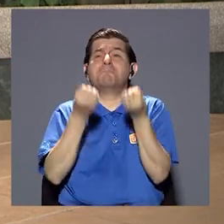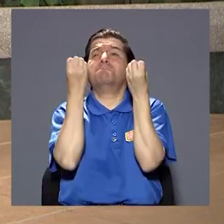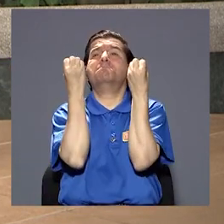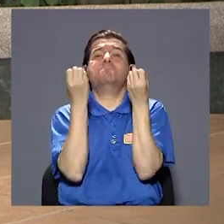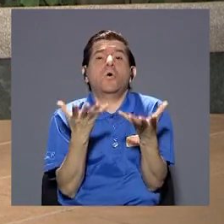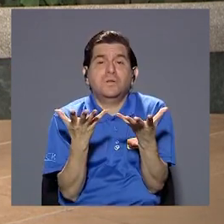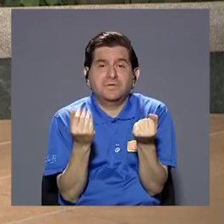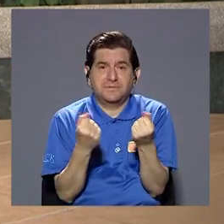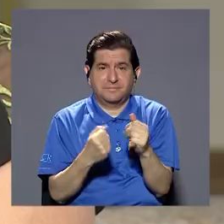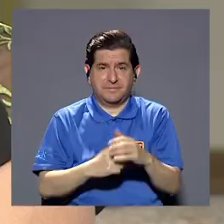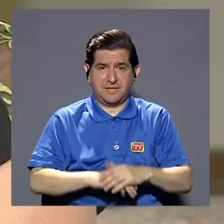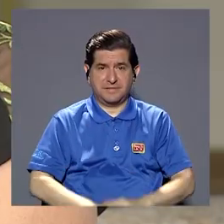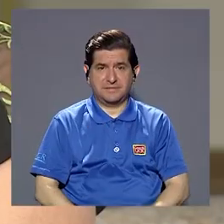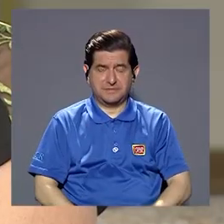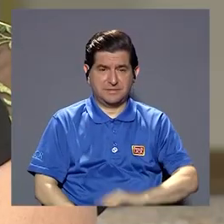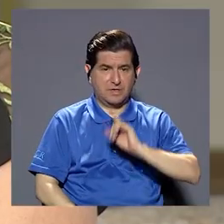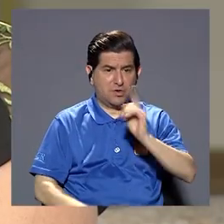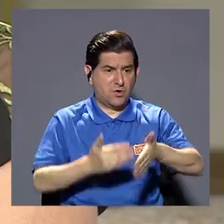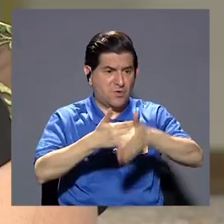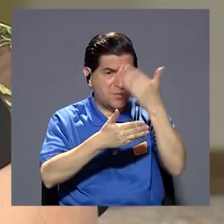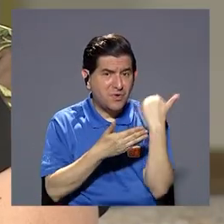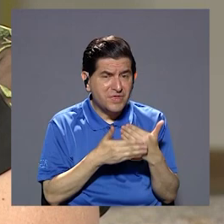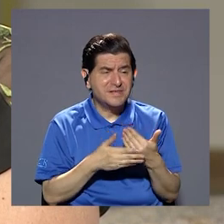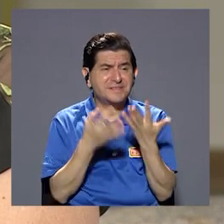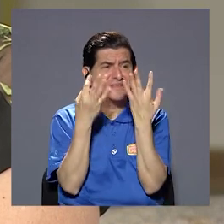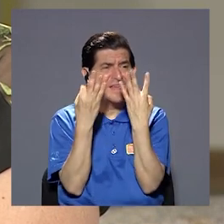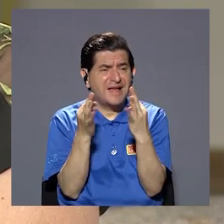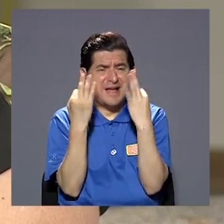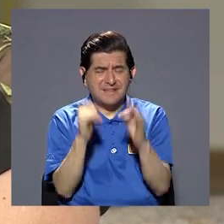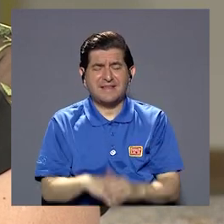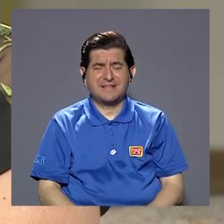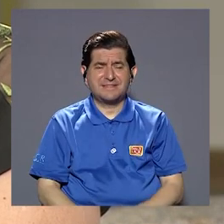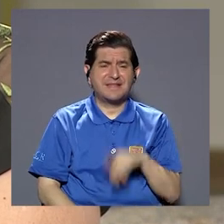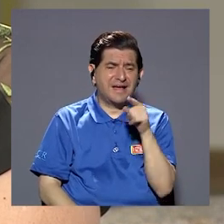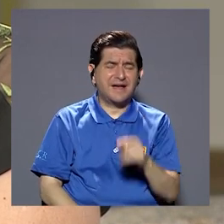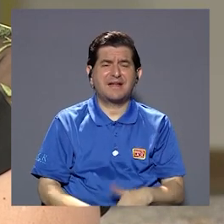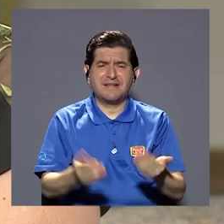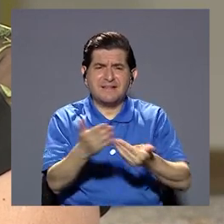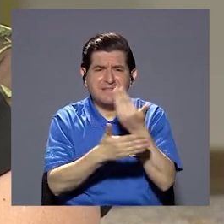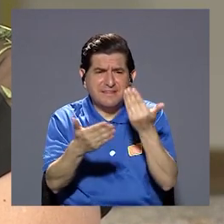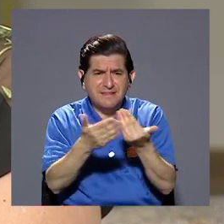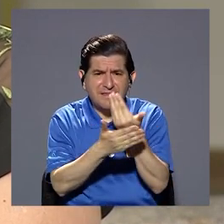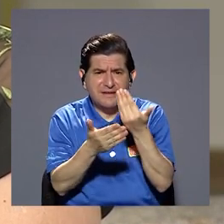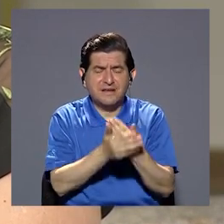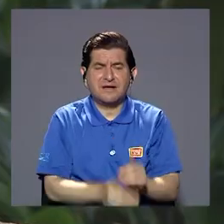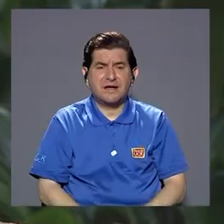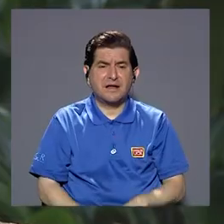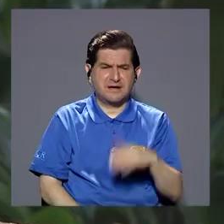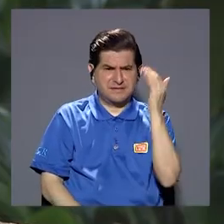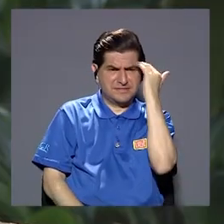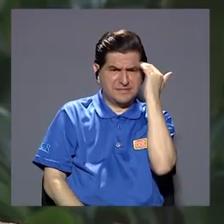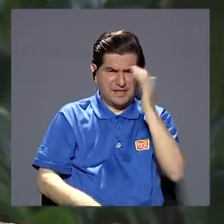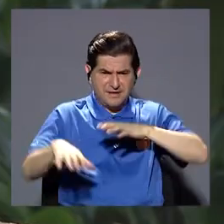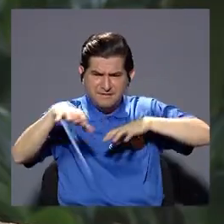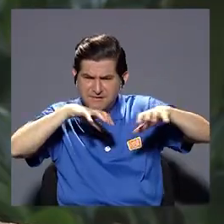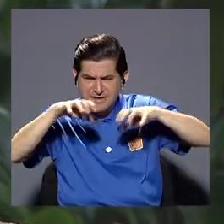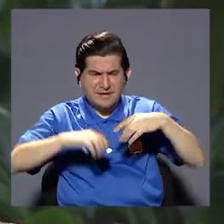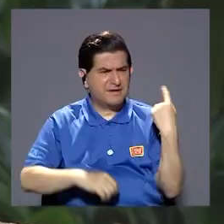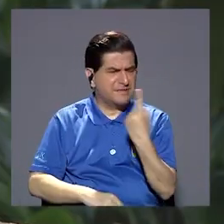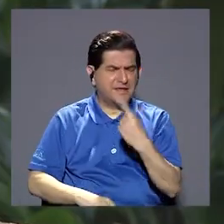evais por ejemplo que retos ven ustedes retos en la comunidad siempre hay muchas hay como